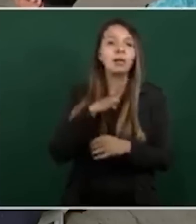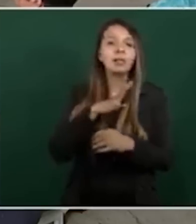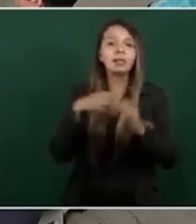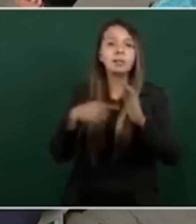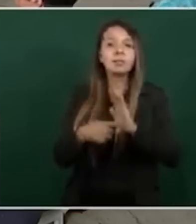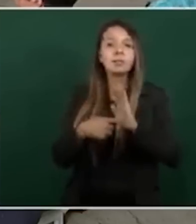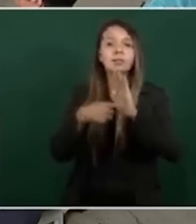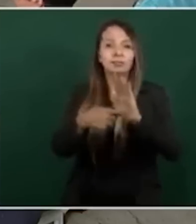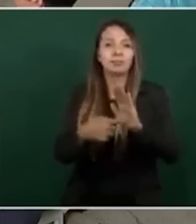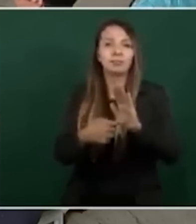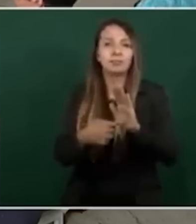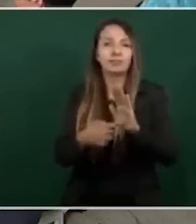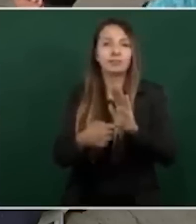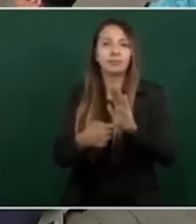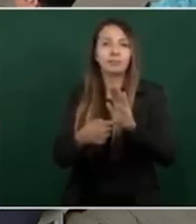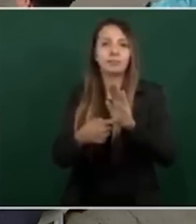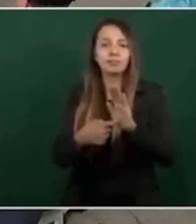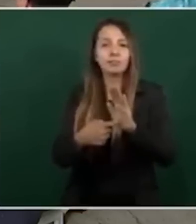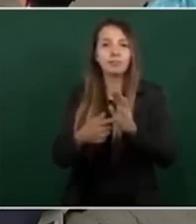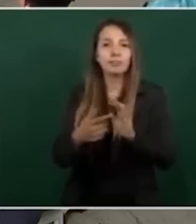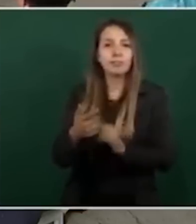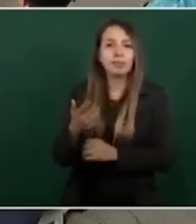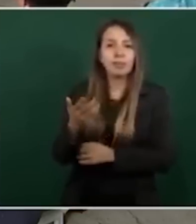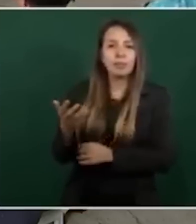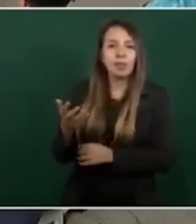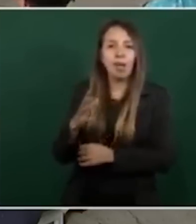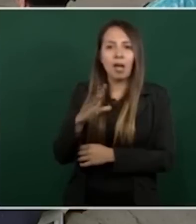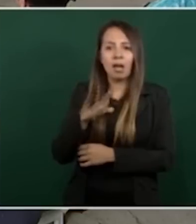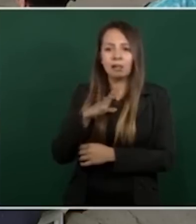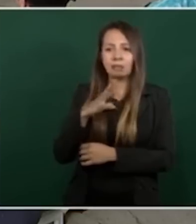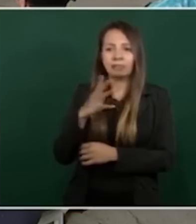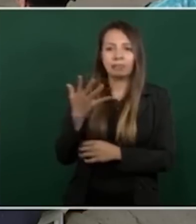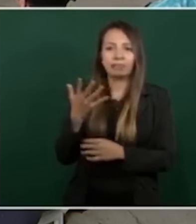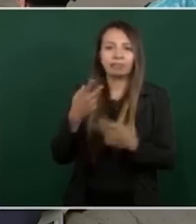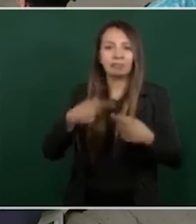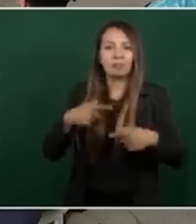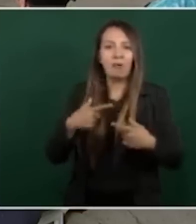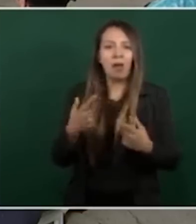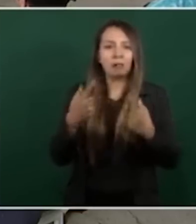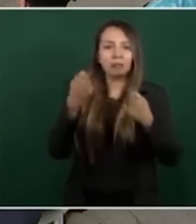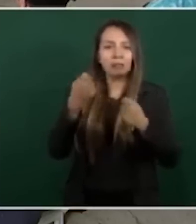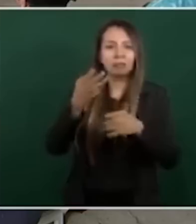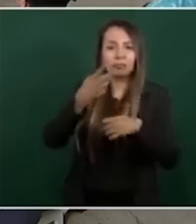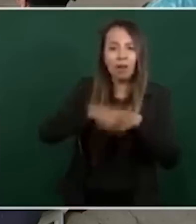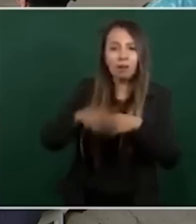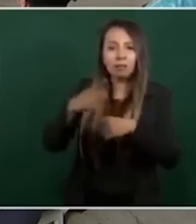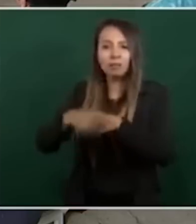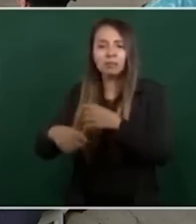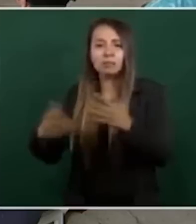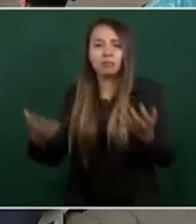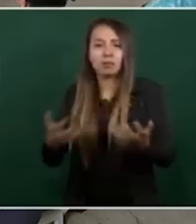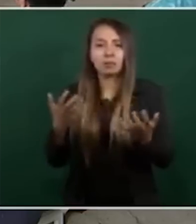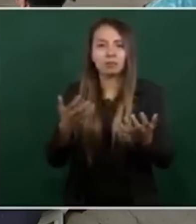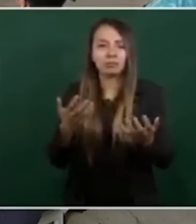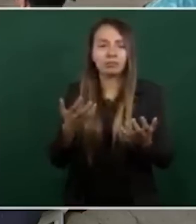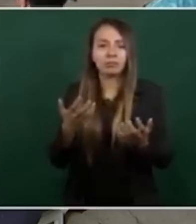actos vandálicos de tinte